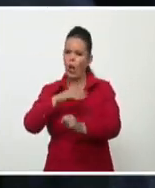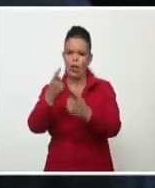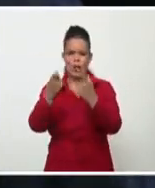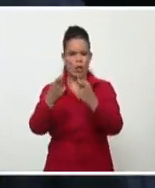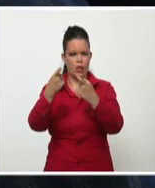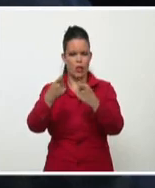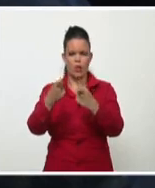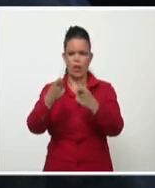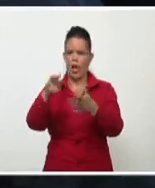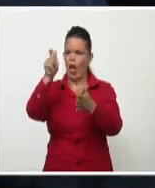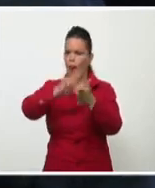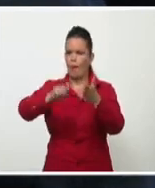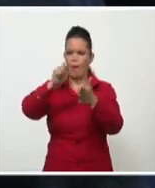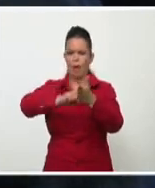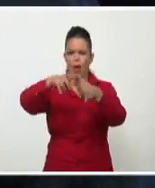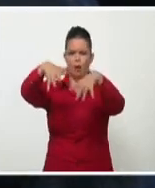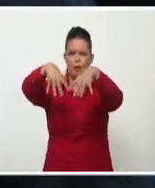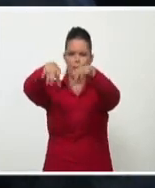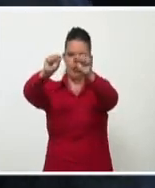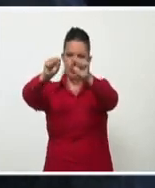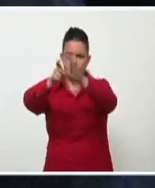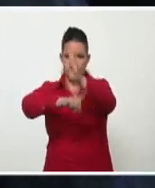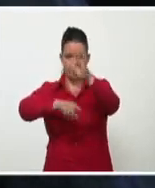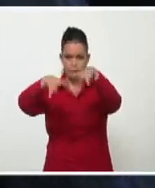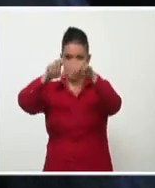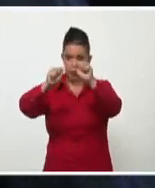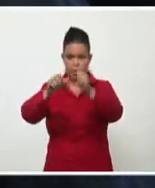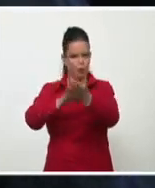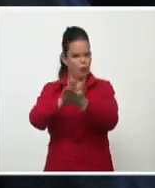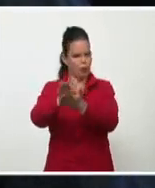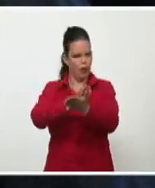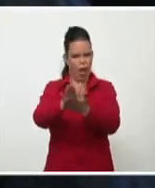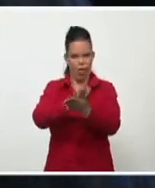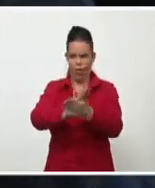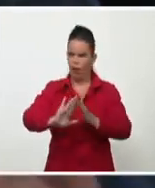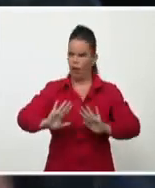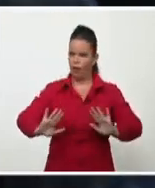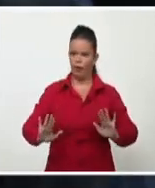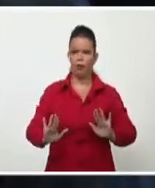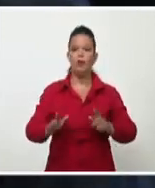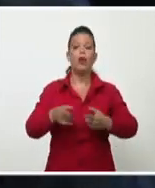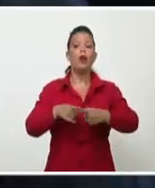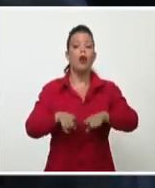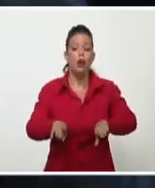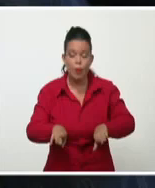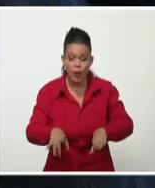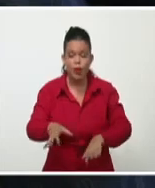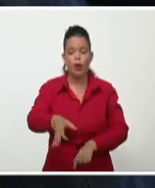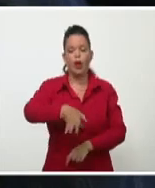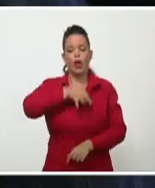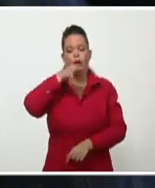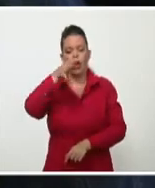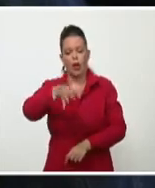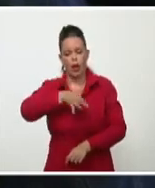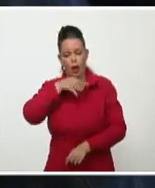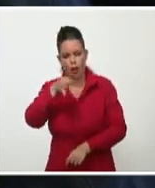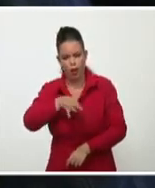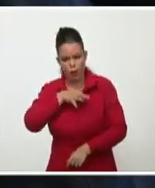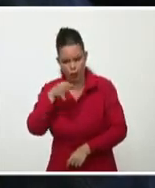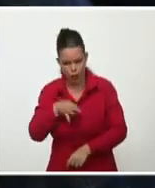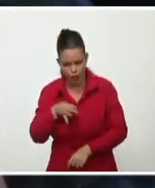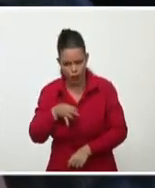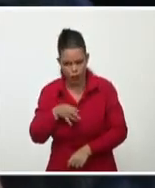apagones, así se ha previsto, pero hay que dejar claro que con la paralización del Antonio Guitera